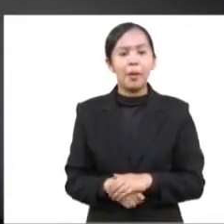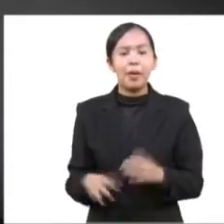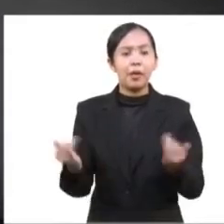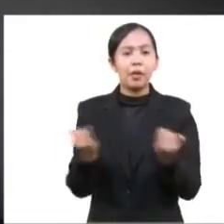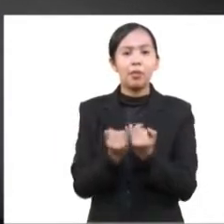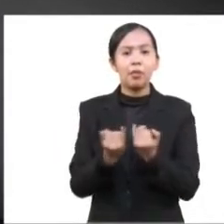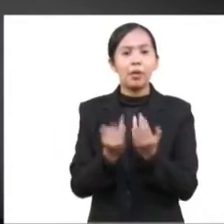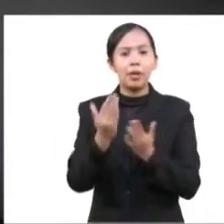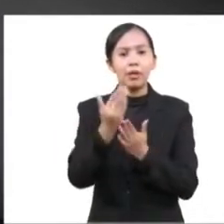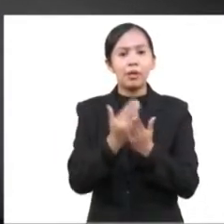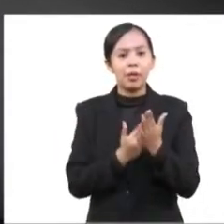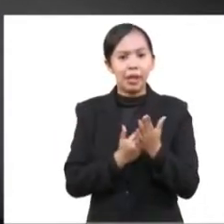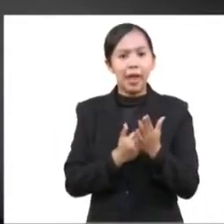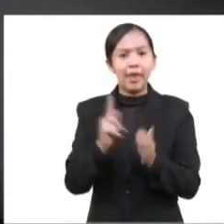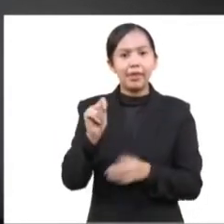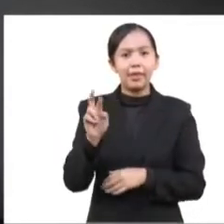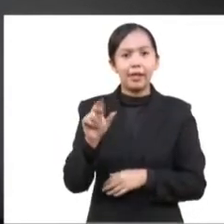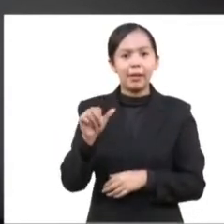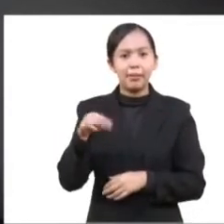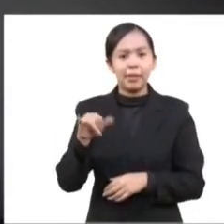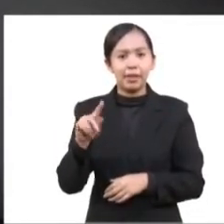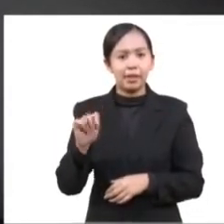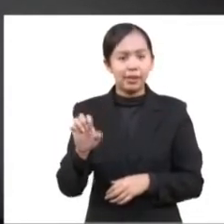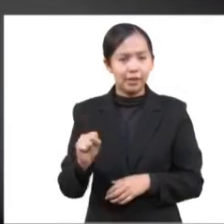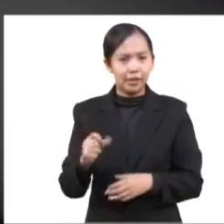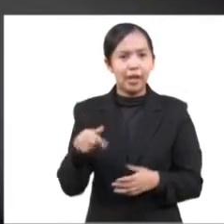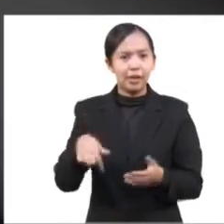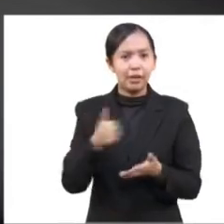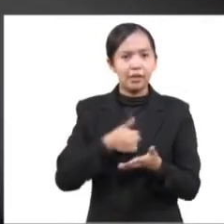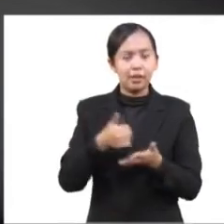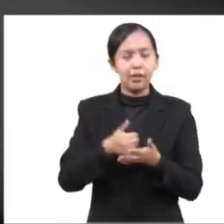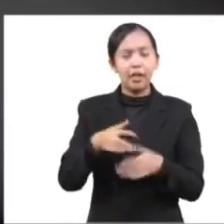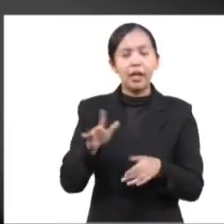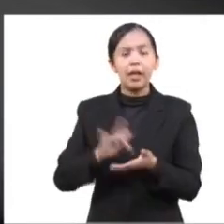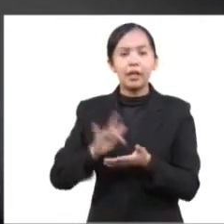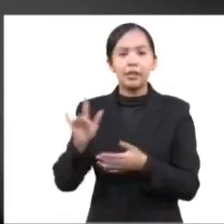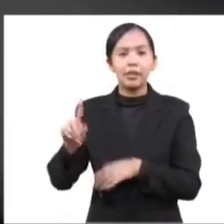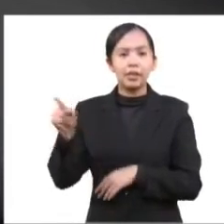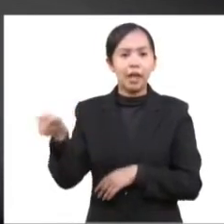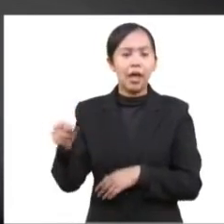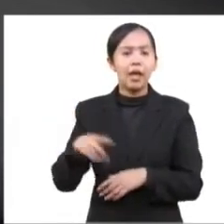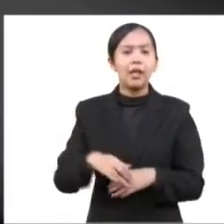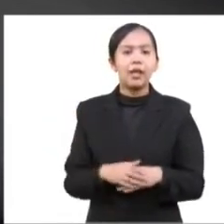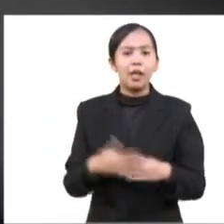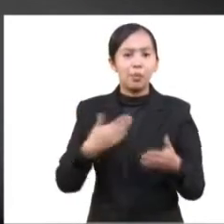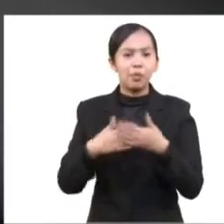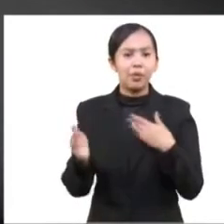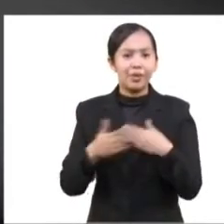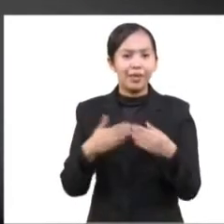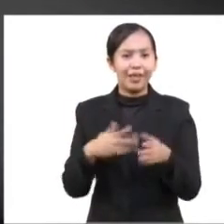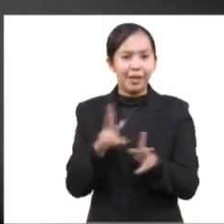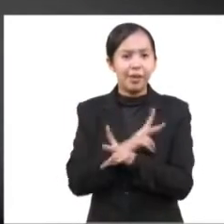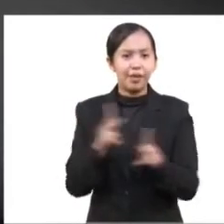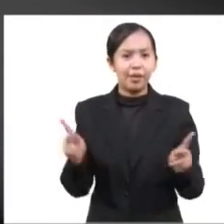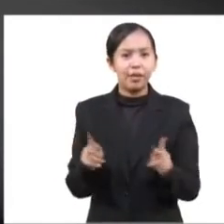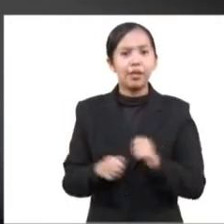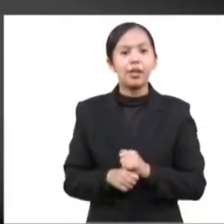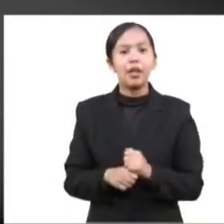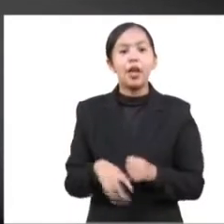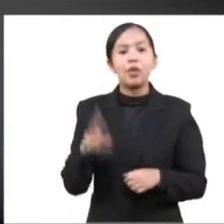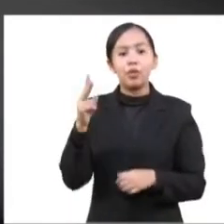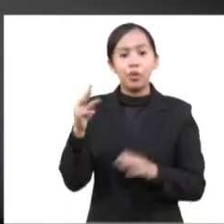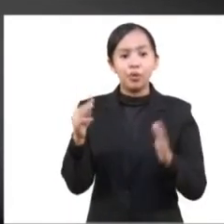Disminuimos los trámites en la ciudad gracias a la Agencia Digital de Innovación Pública, pasamos de 2.500